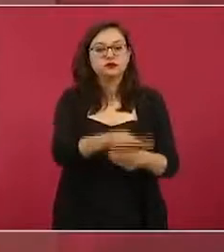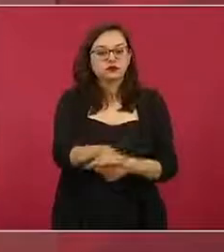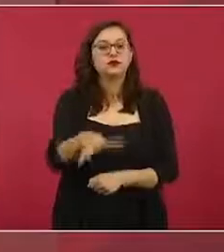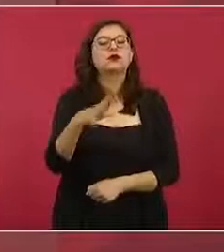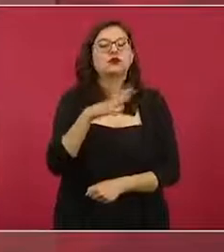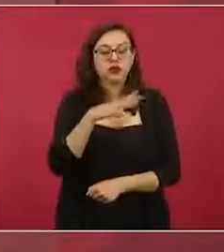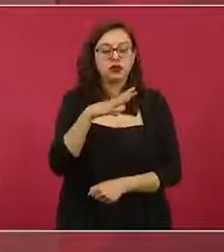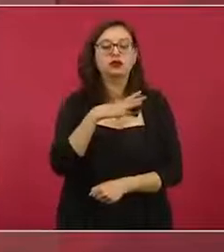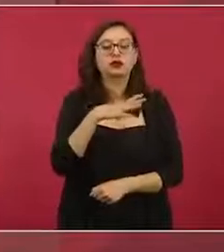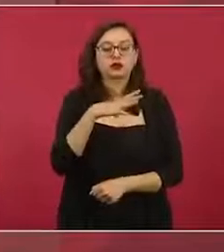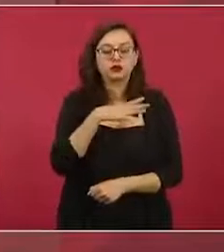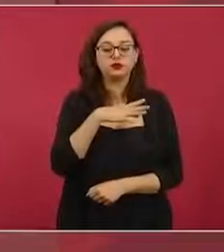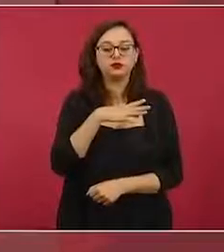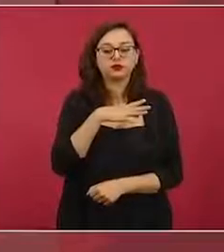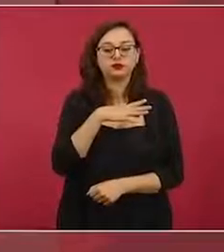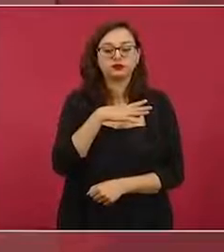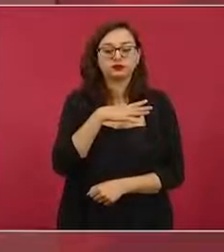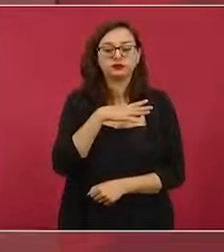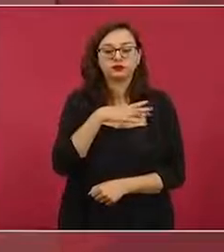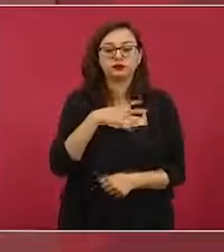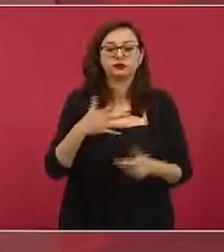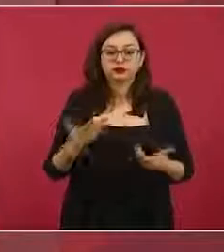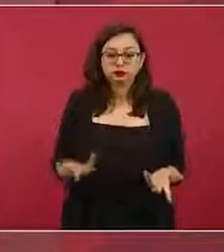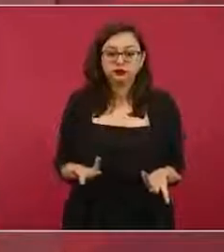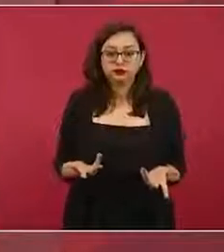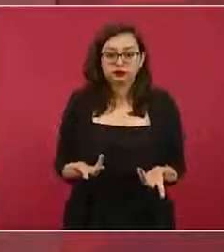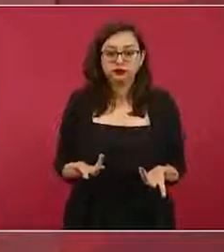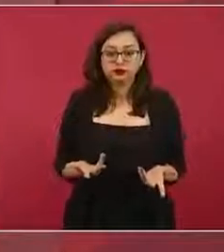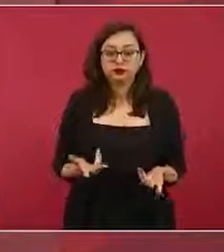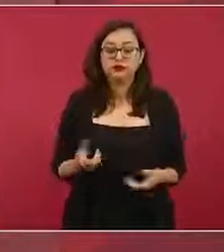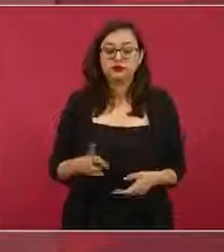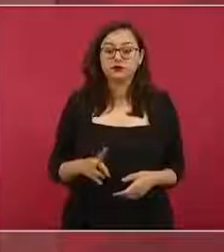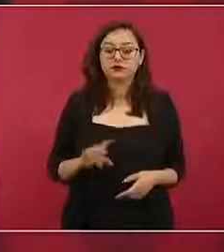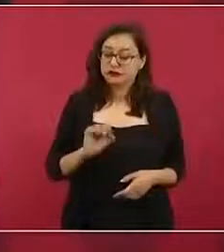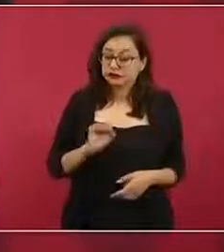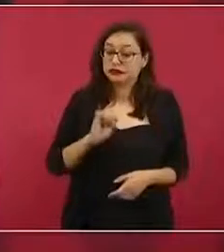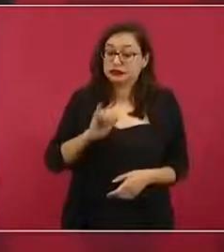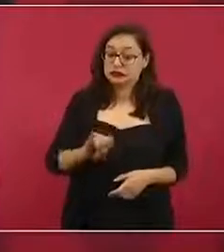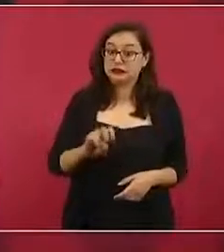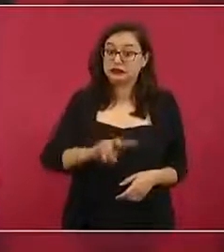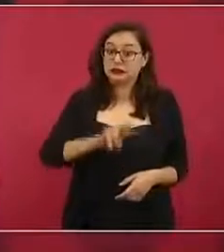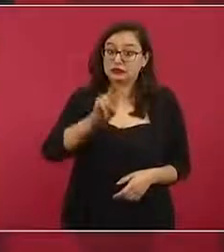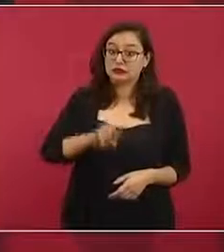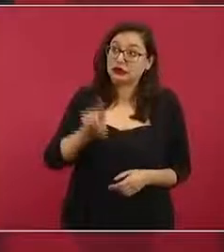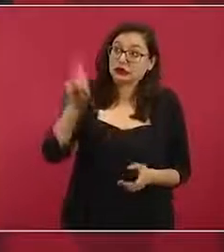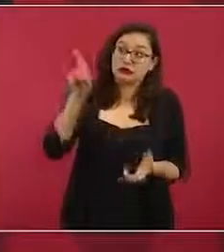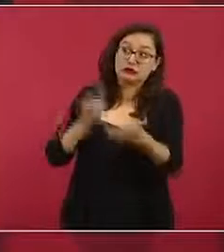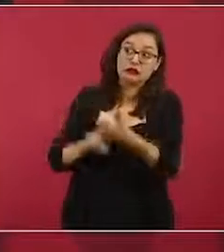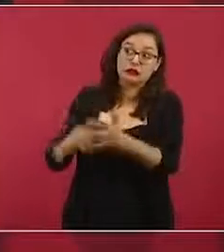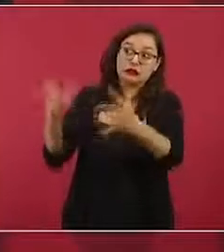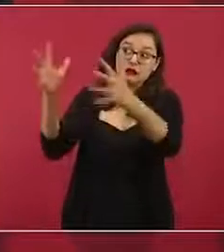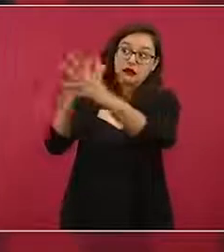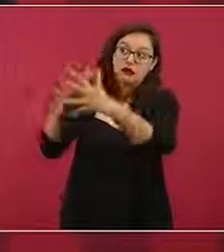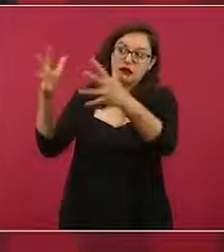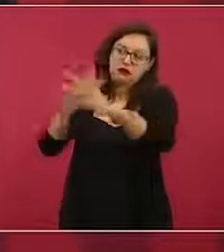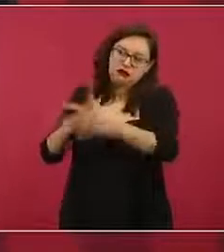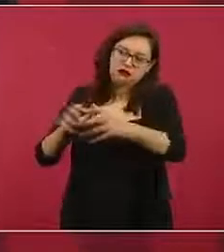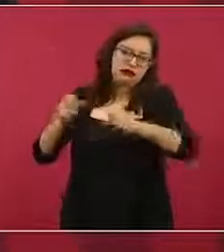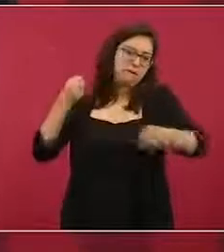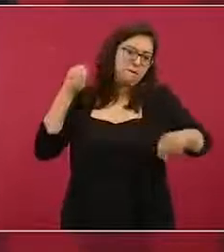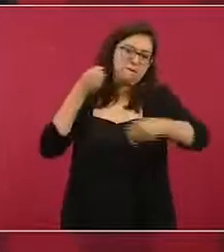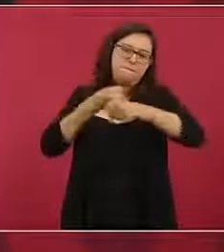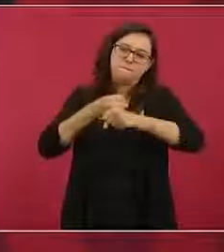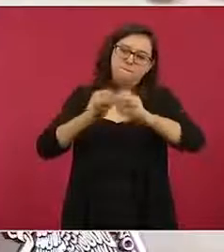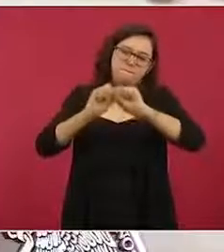Y nos estamos preparando porque sí hay efectos negativos